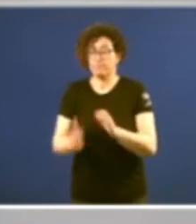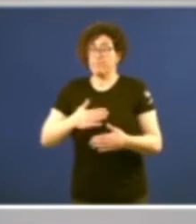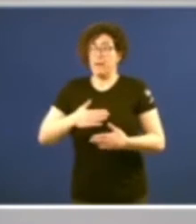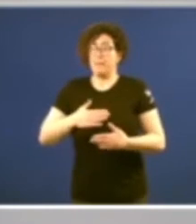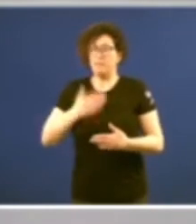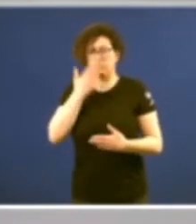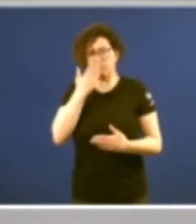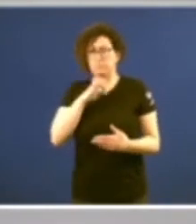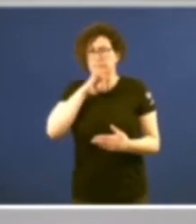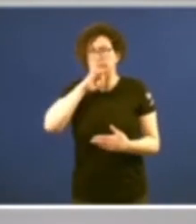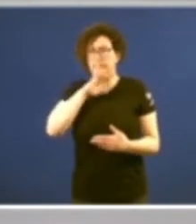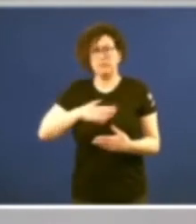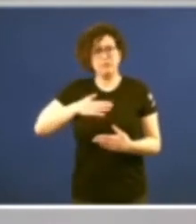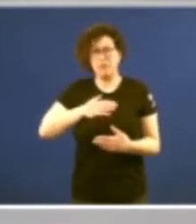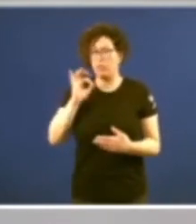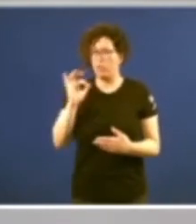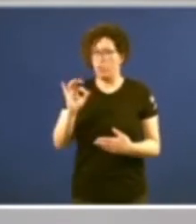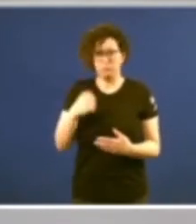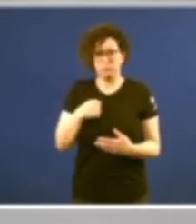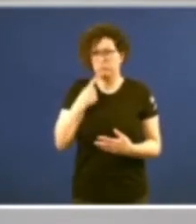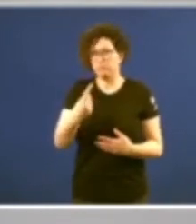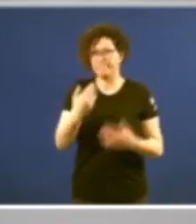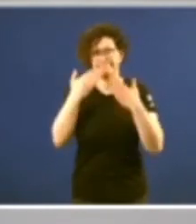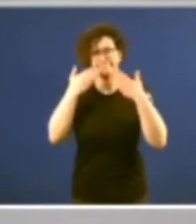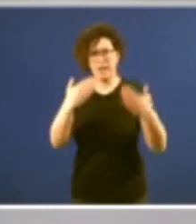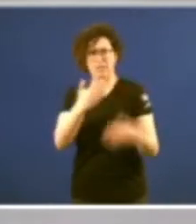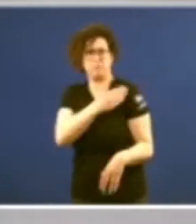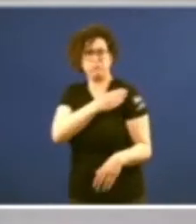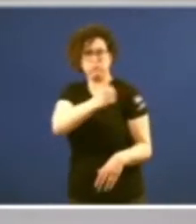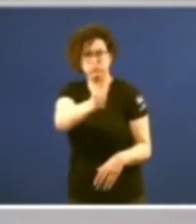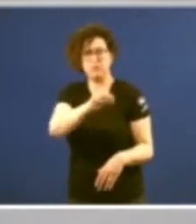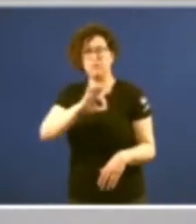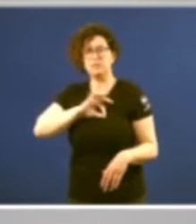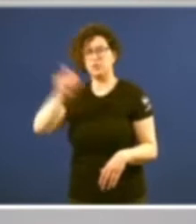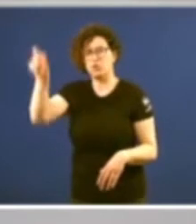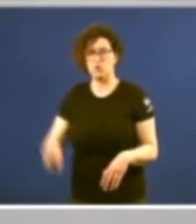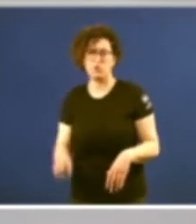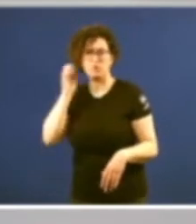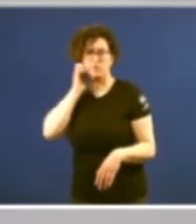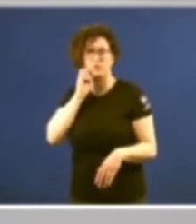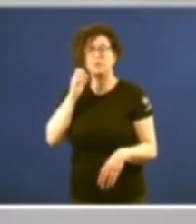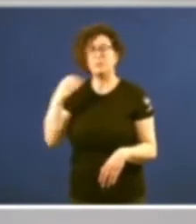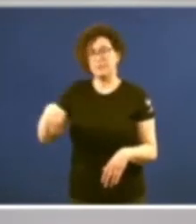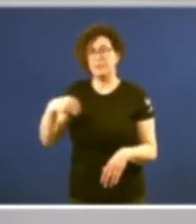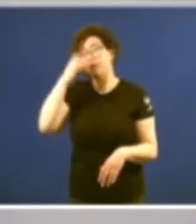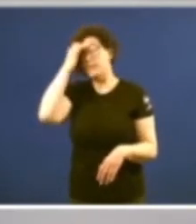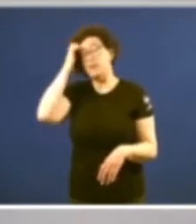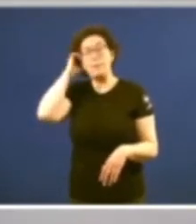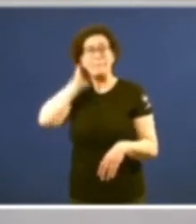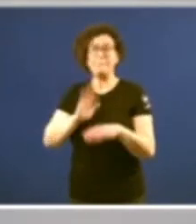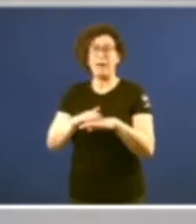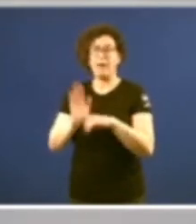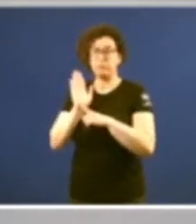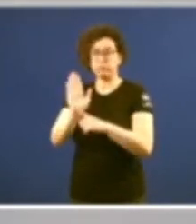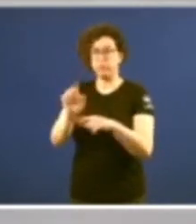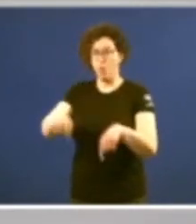unha gran satisfacción e agradezco o chamamento que tuvo don Miguel Ángel para poder comparecer en o día de